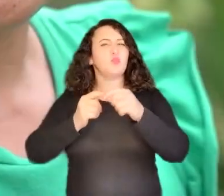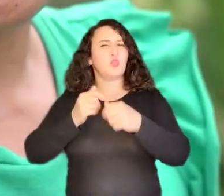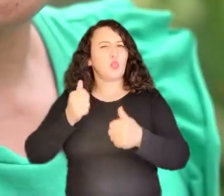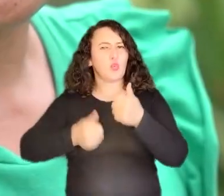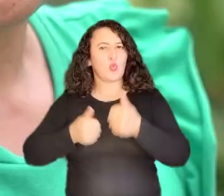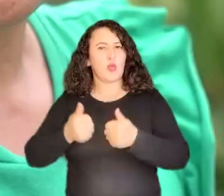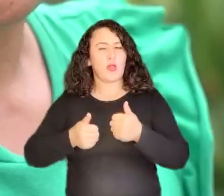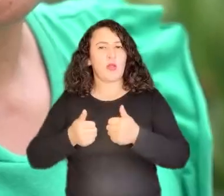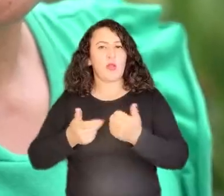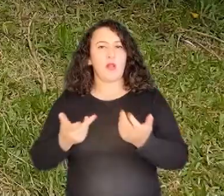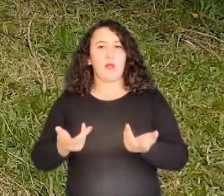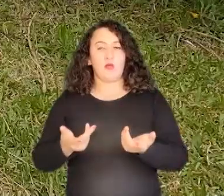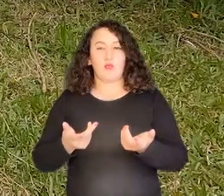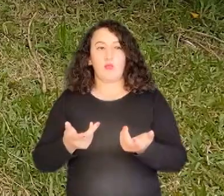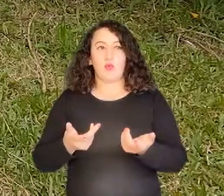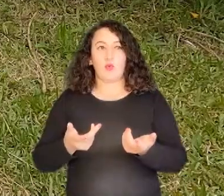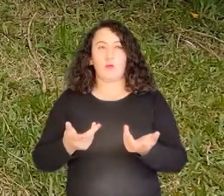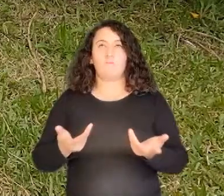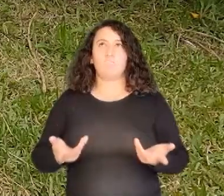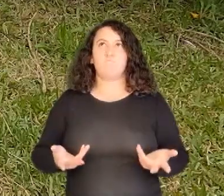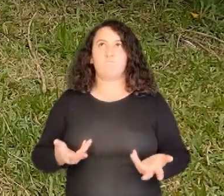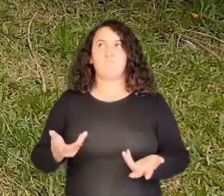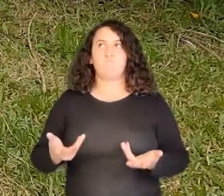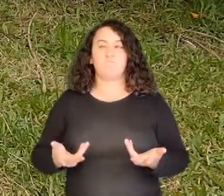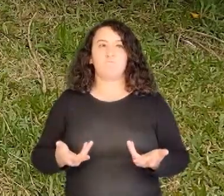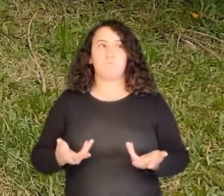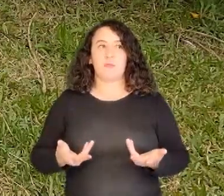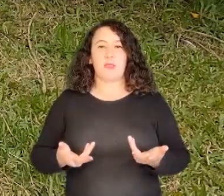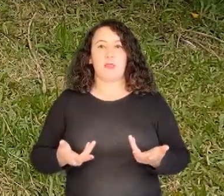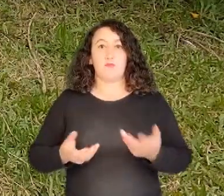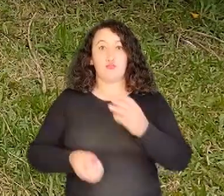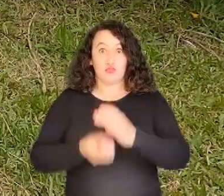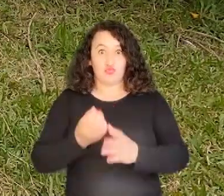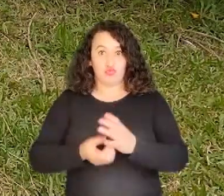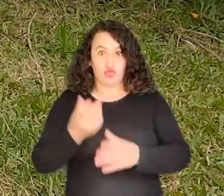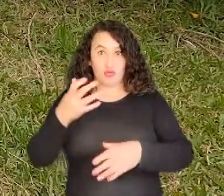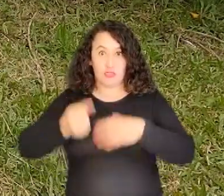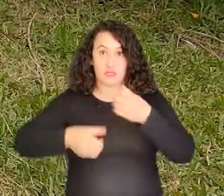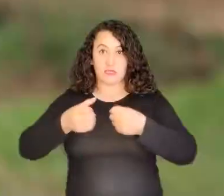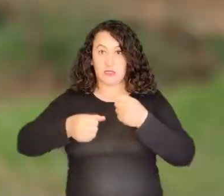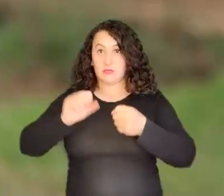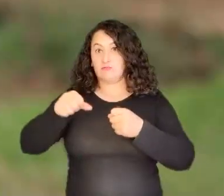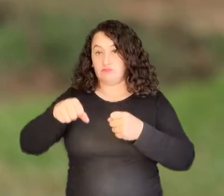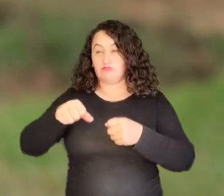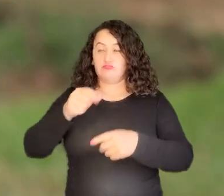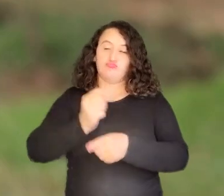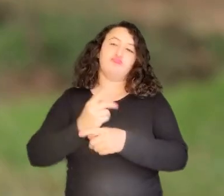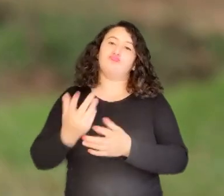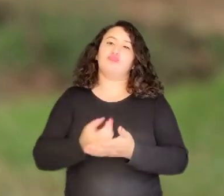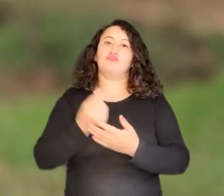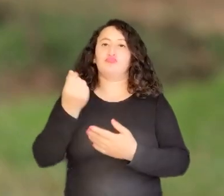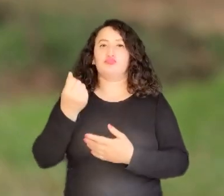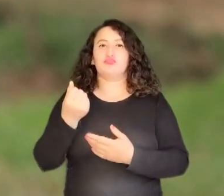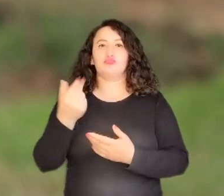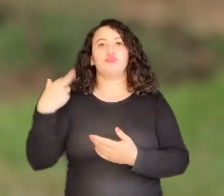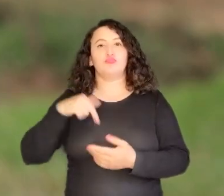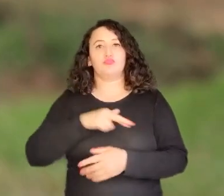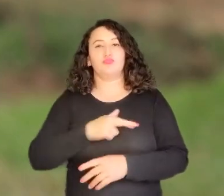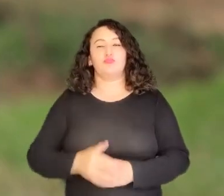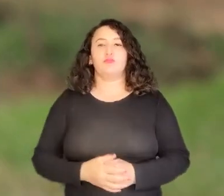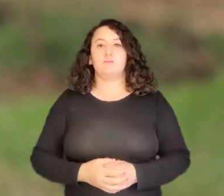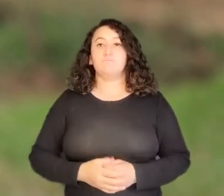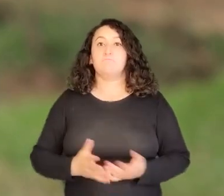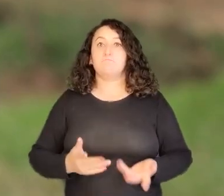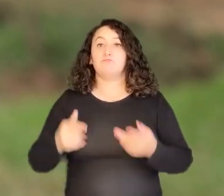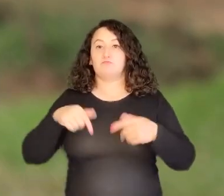la producción de leche, sí señor, y sustento de vida de nosotros,